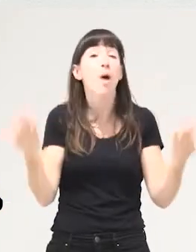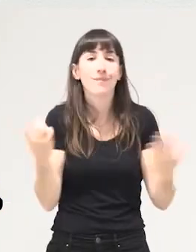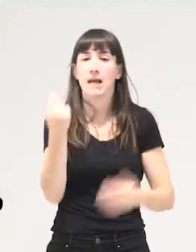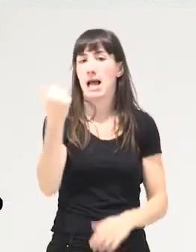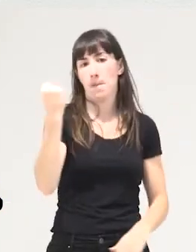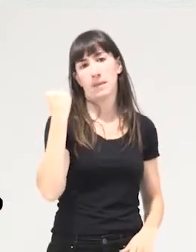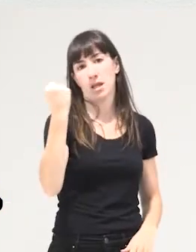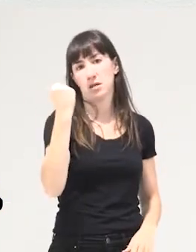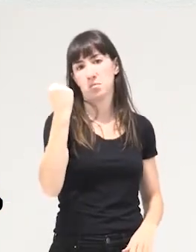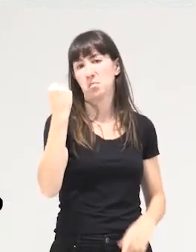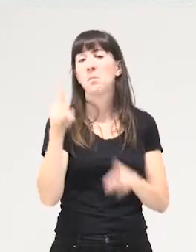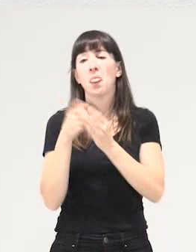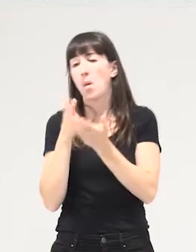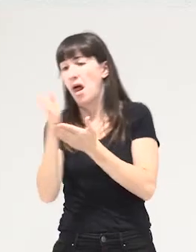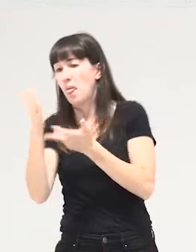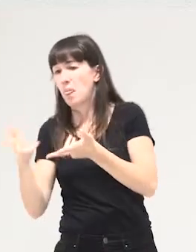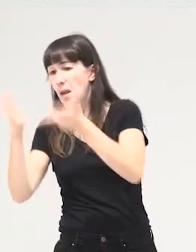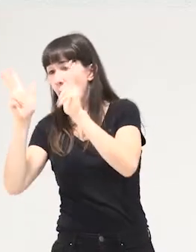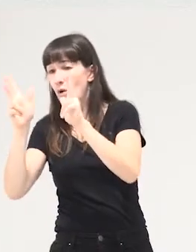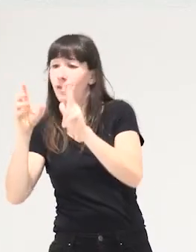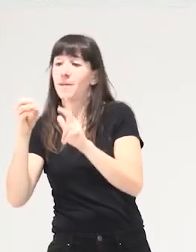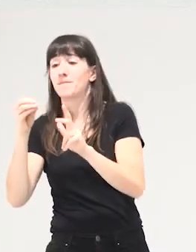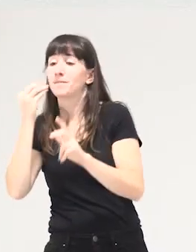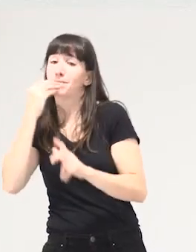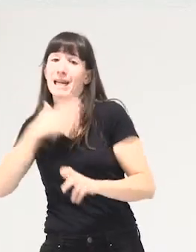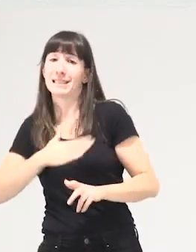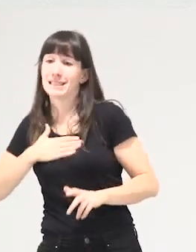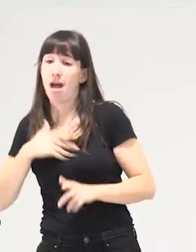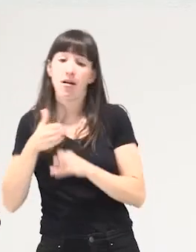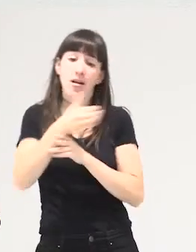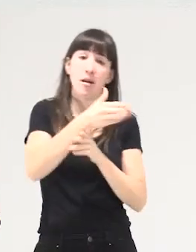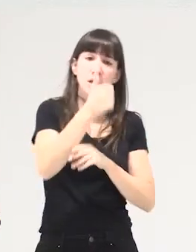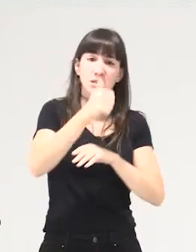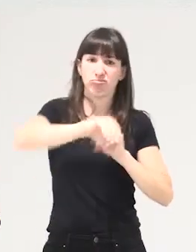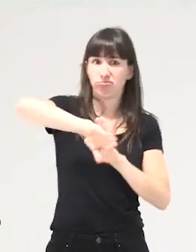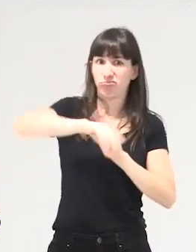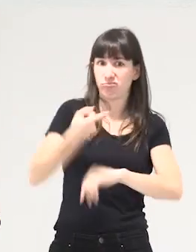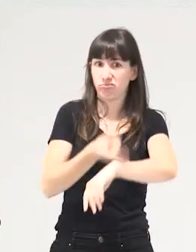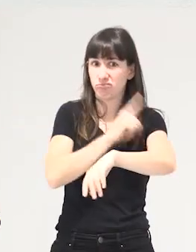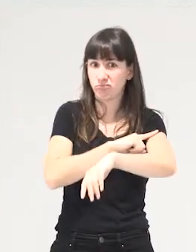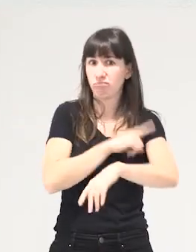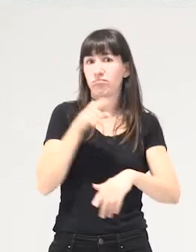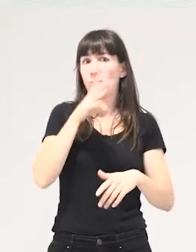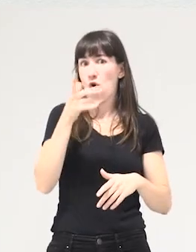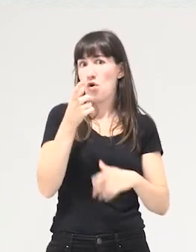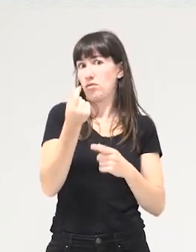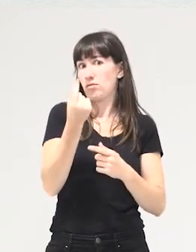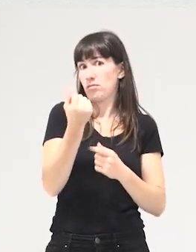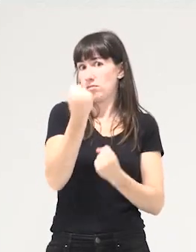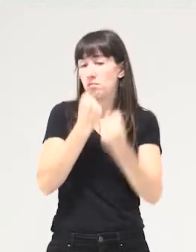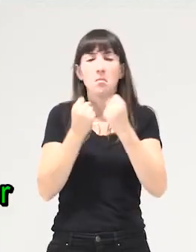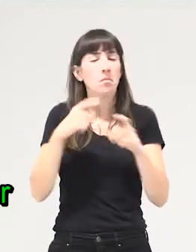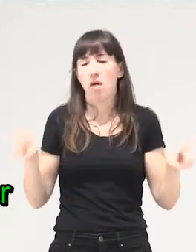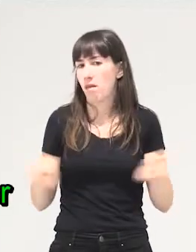socialdemócrata más estado del bienestar o en su versión más financiarizada y neoliberal el problema es más de fondo entonces por un